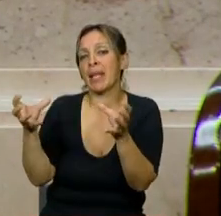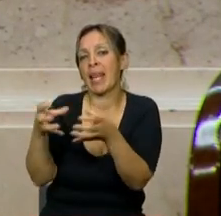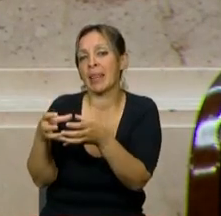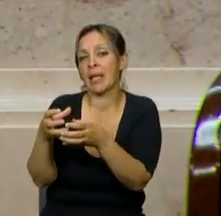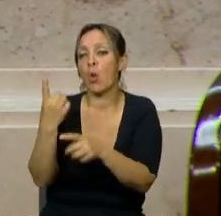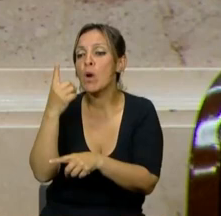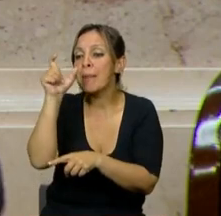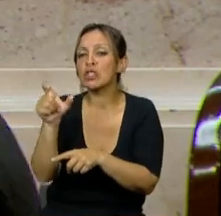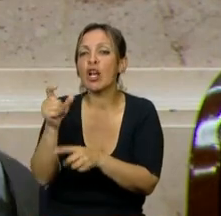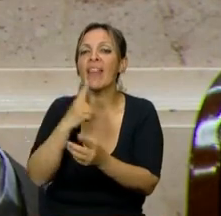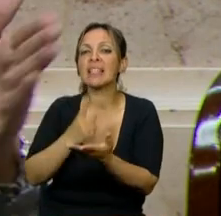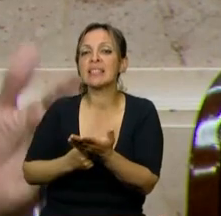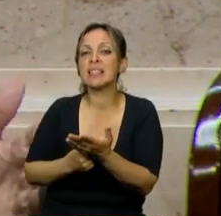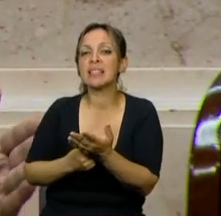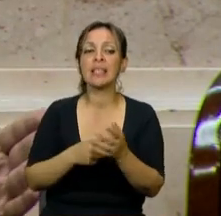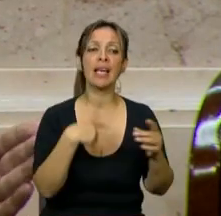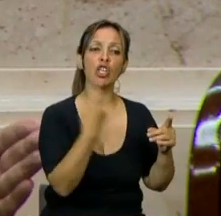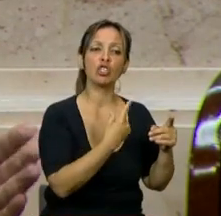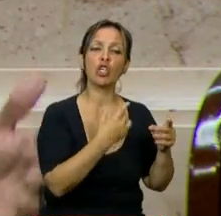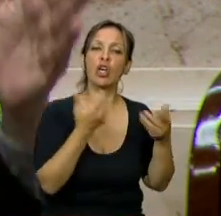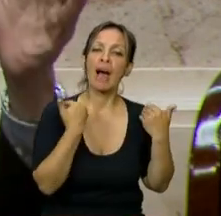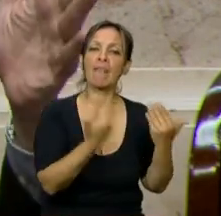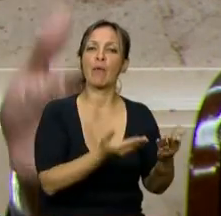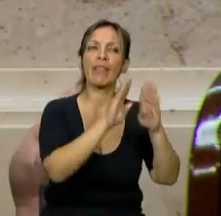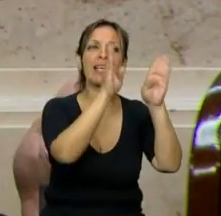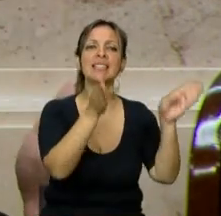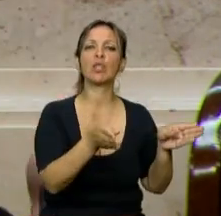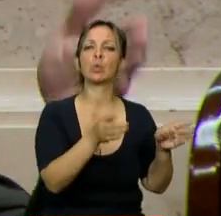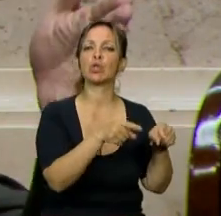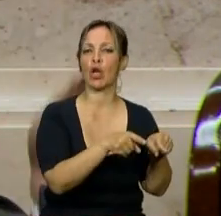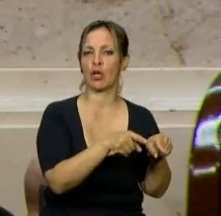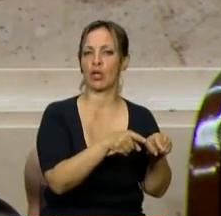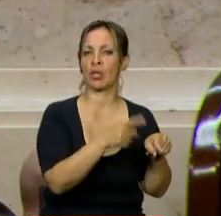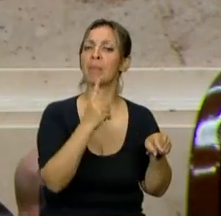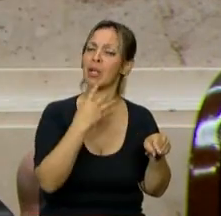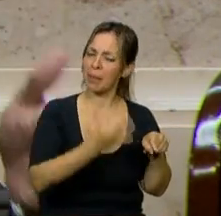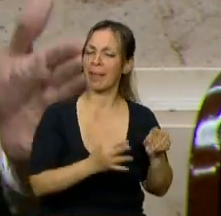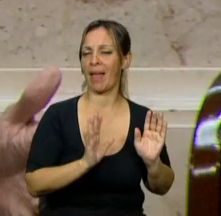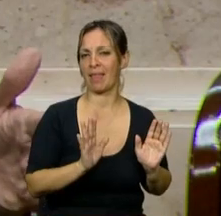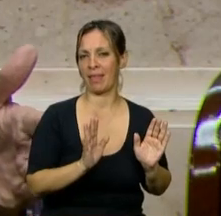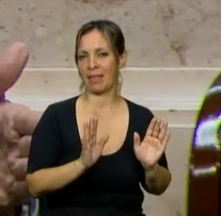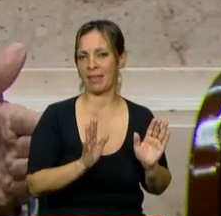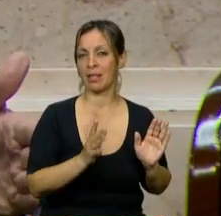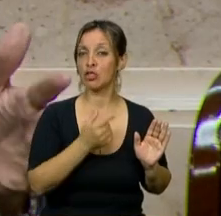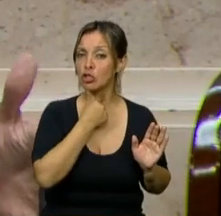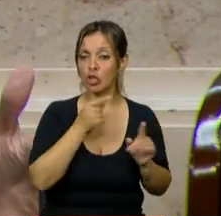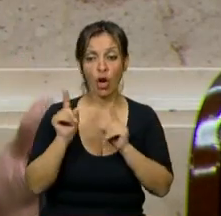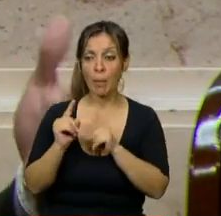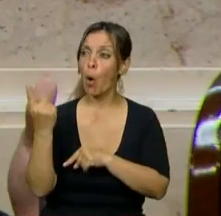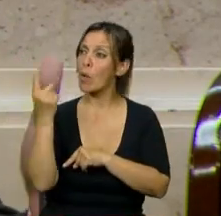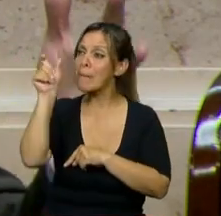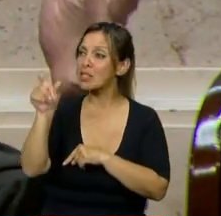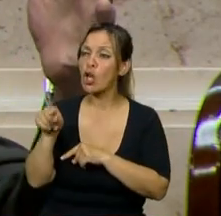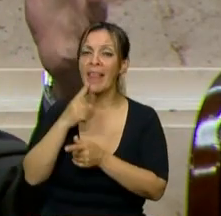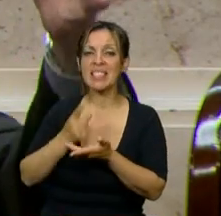una persona. Nosotros somos institucionalistas, pero institucionalistas en serio. No queremos esto, no queremos esto.